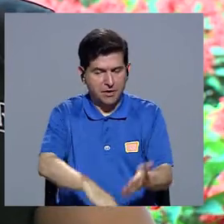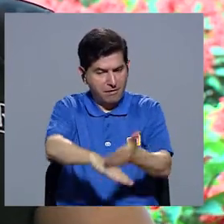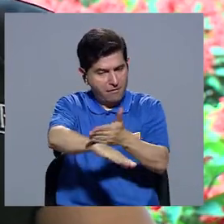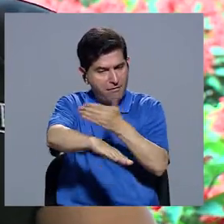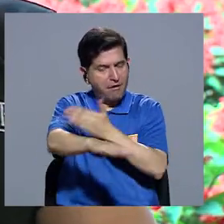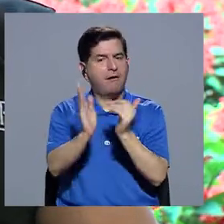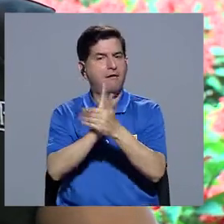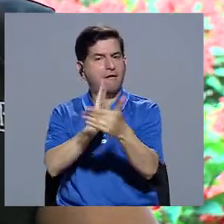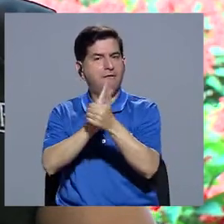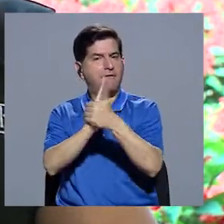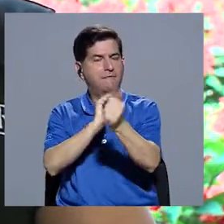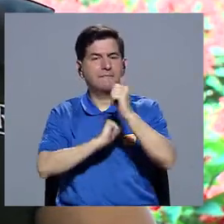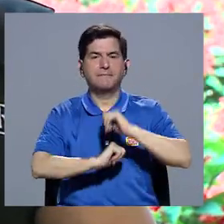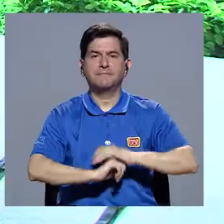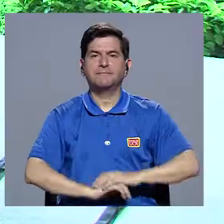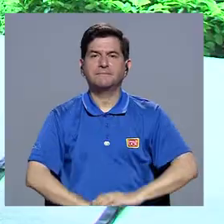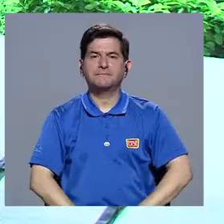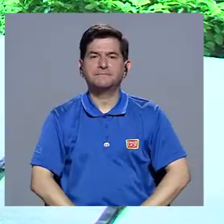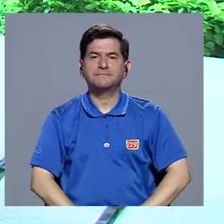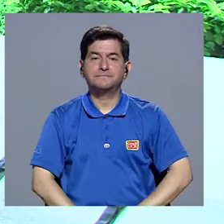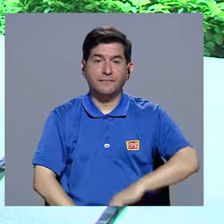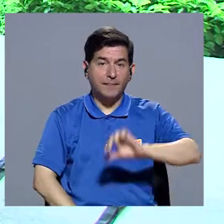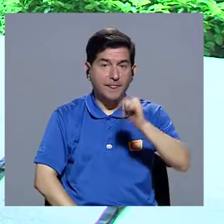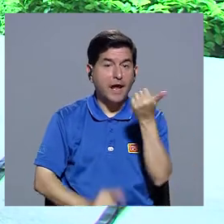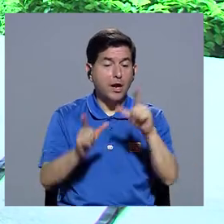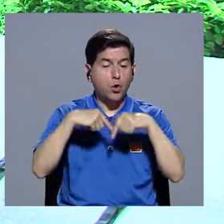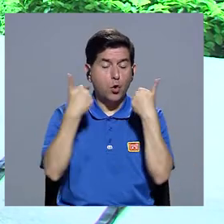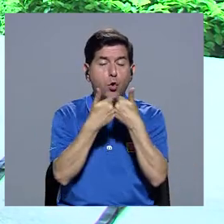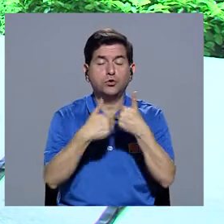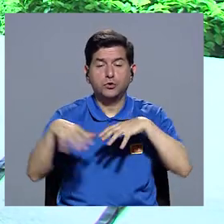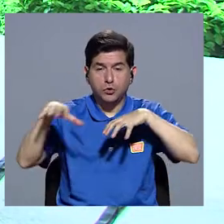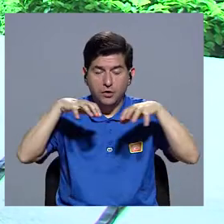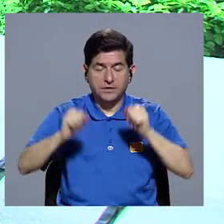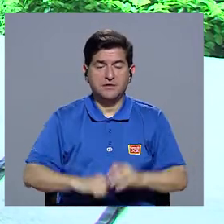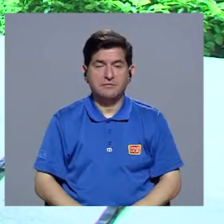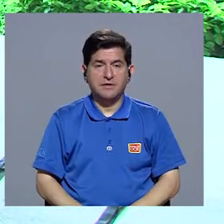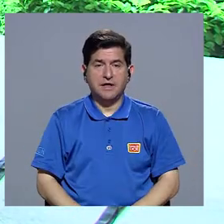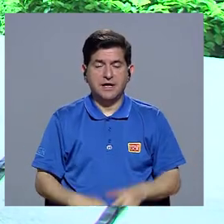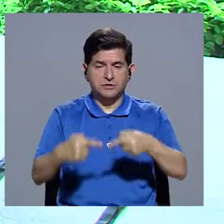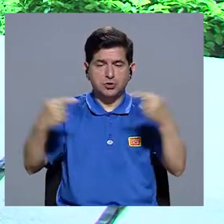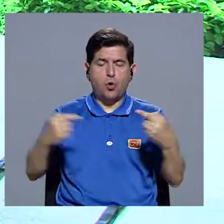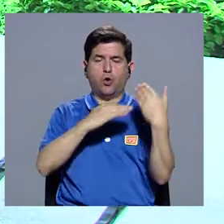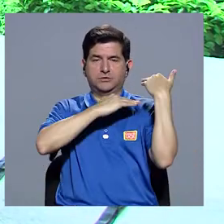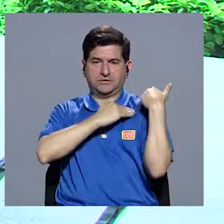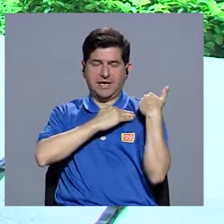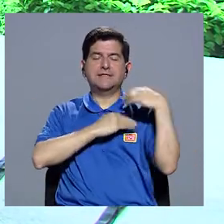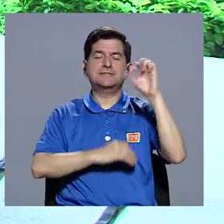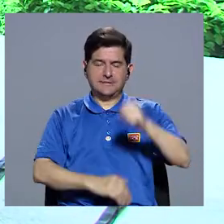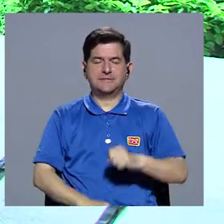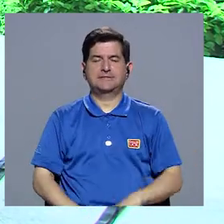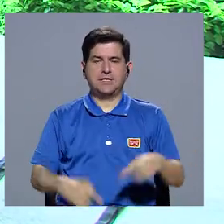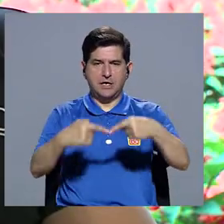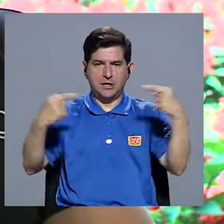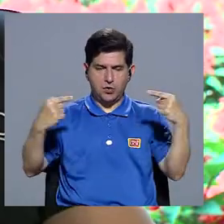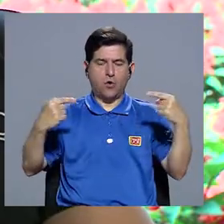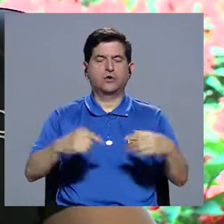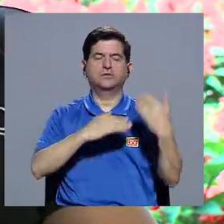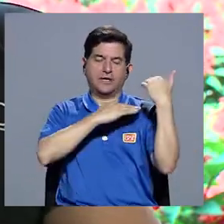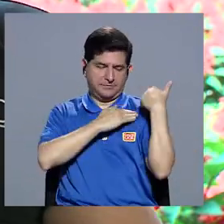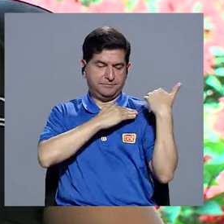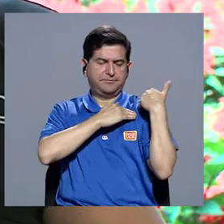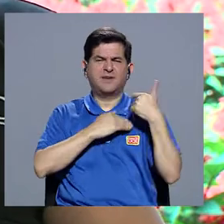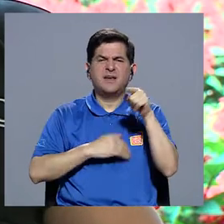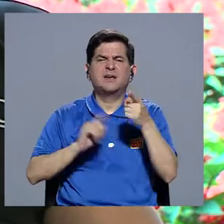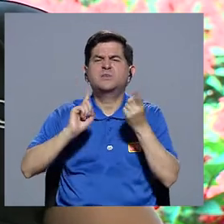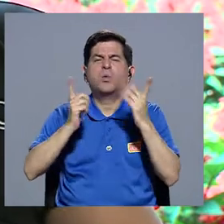esas capacidades. Ok. Este, el otro grupo de ejercicios es el de contrarresistencia. Ejercicios de contrarresistencia. Ajá.